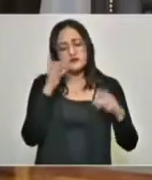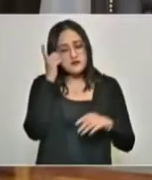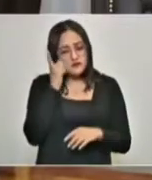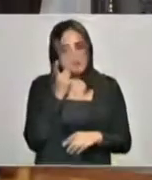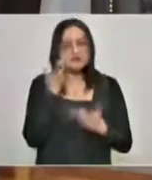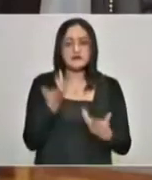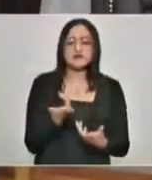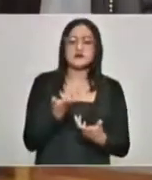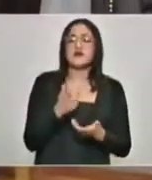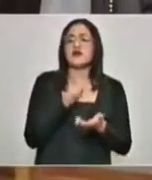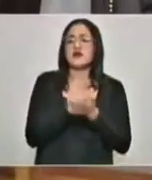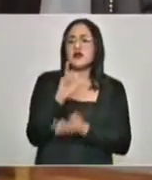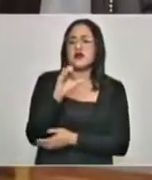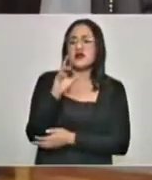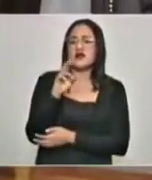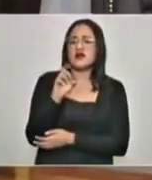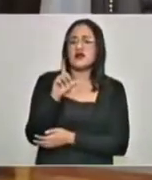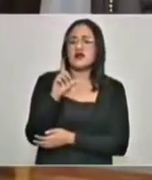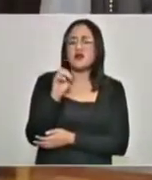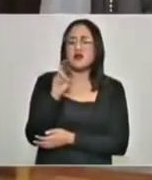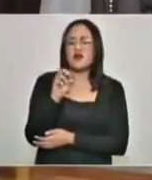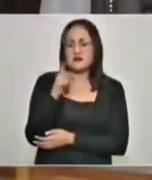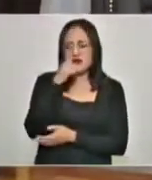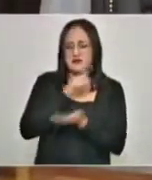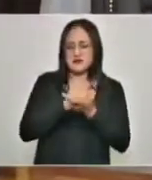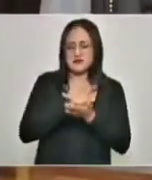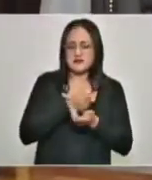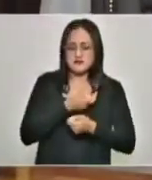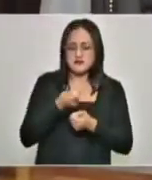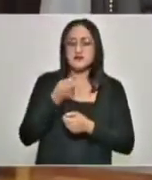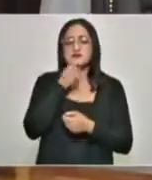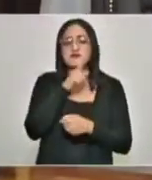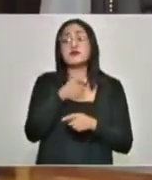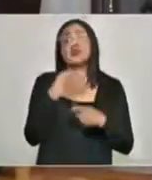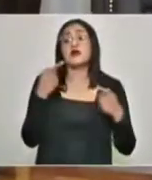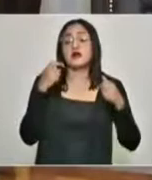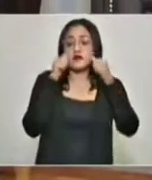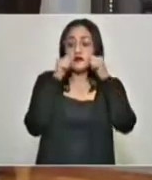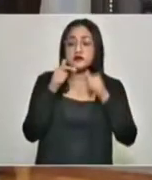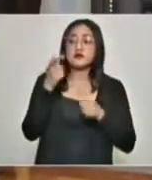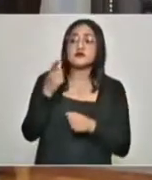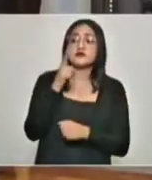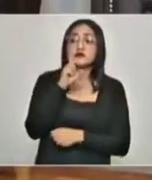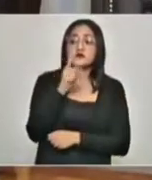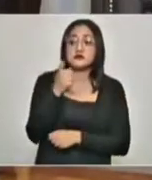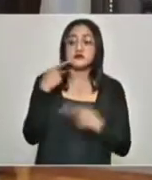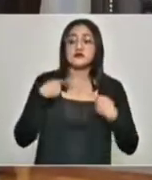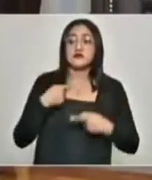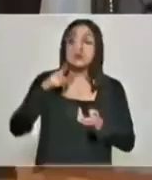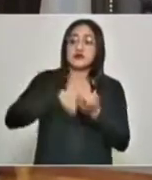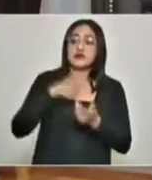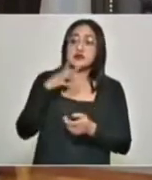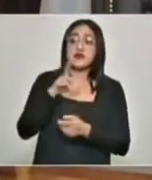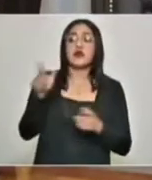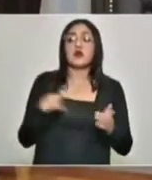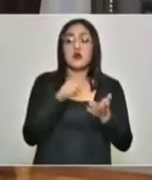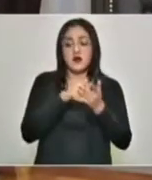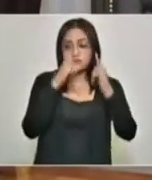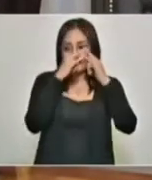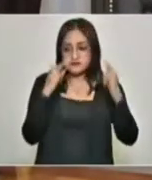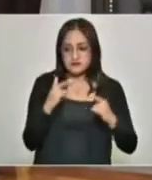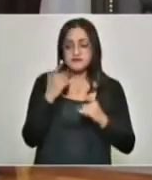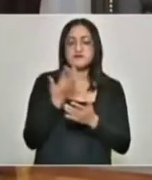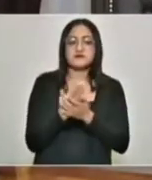En algún momento y todavía están siendo atendidas 36 personas en 10 refugios temporales en Acateno,